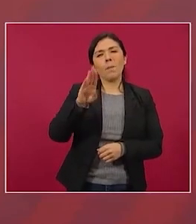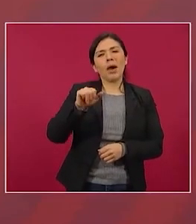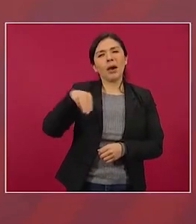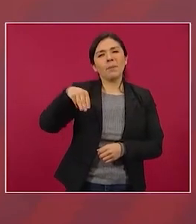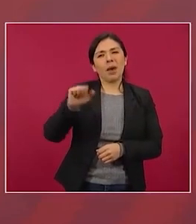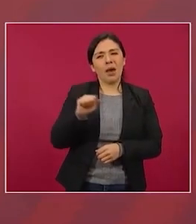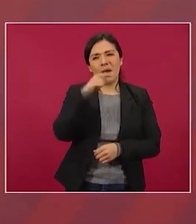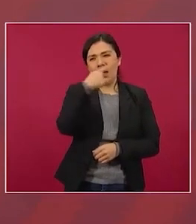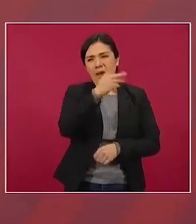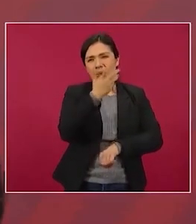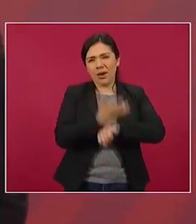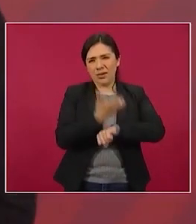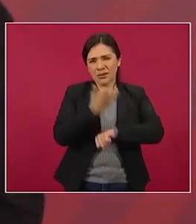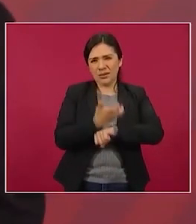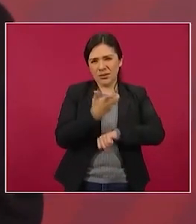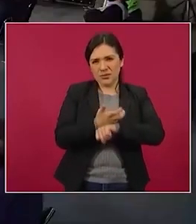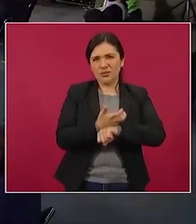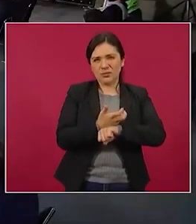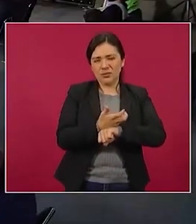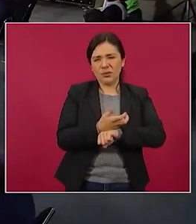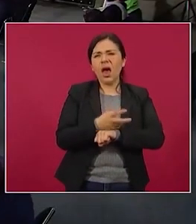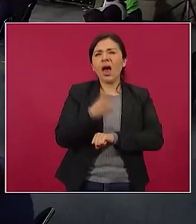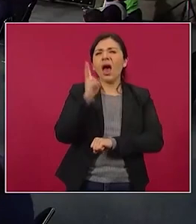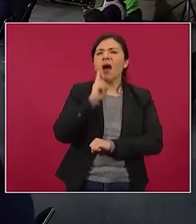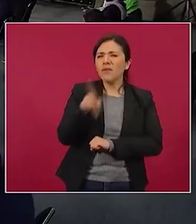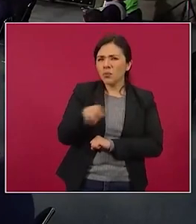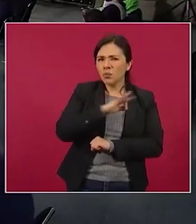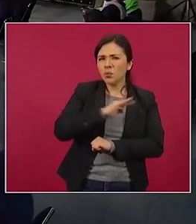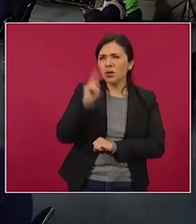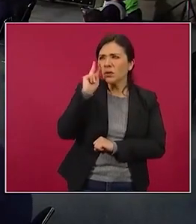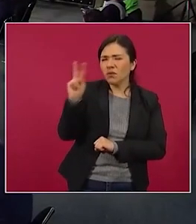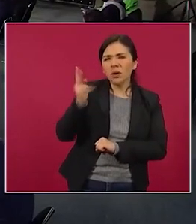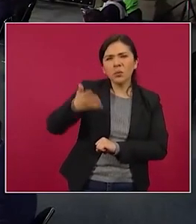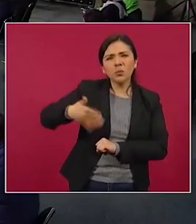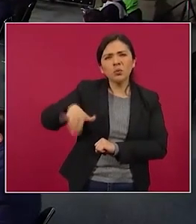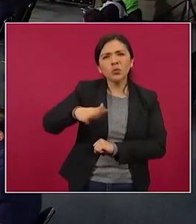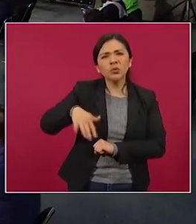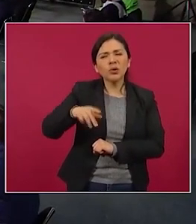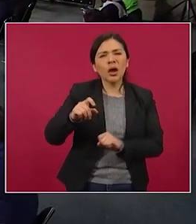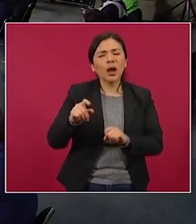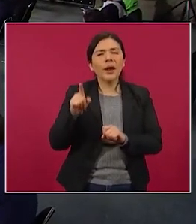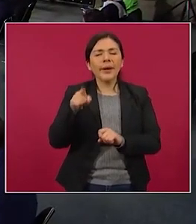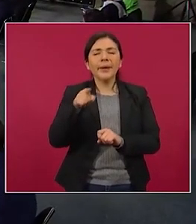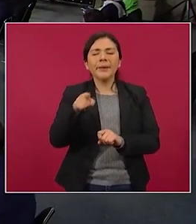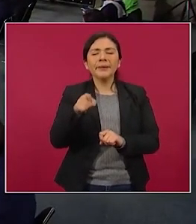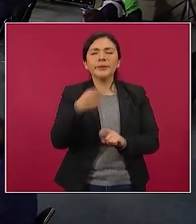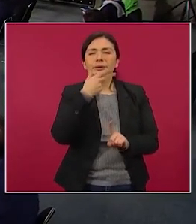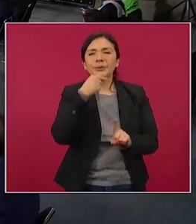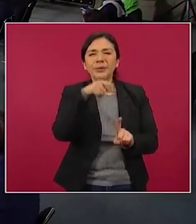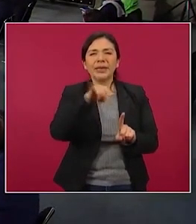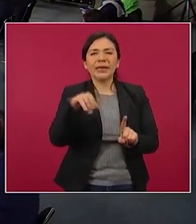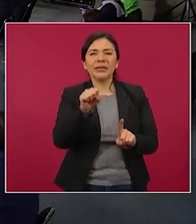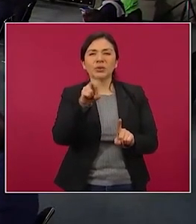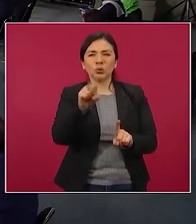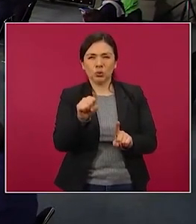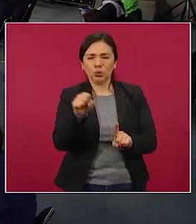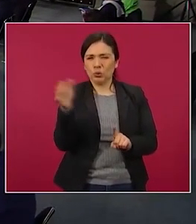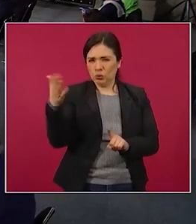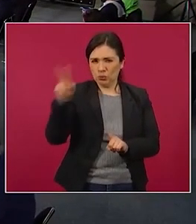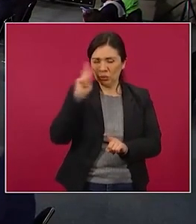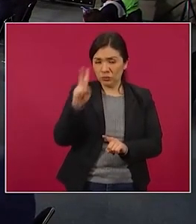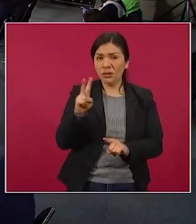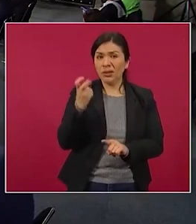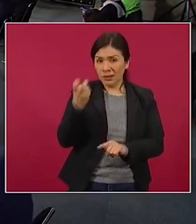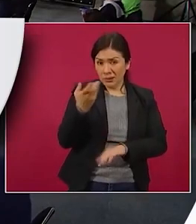A ver, busquen ahí Jesús, porque es